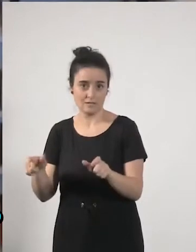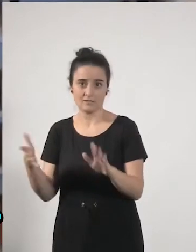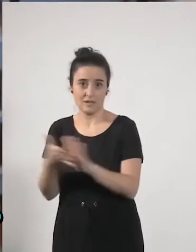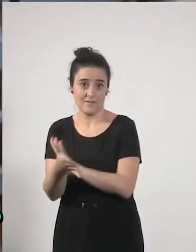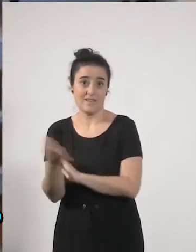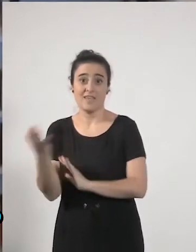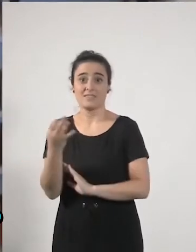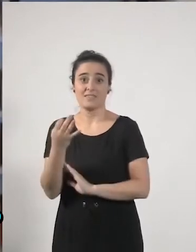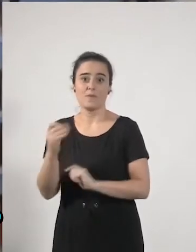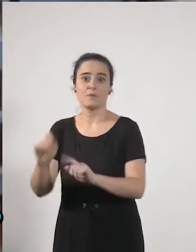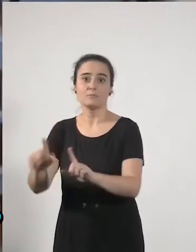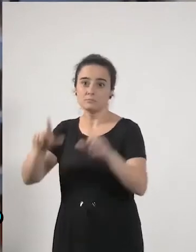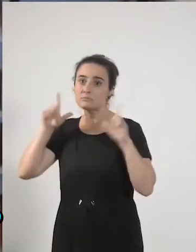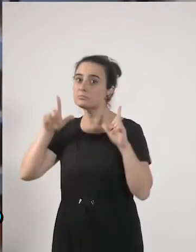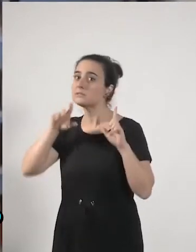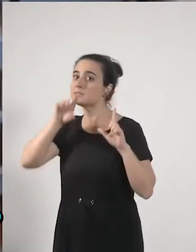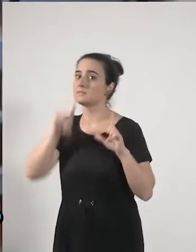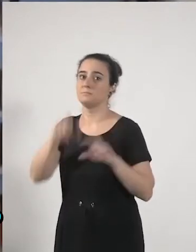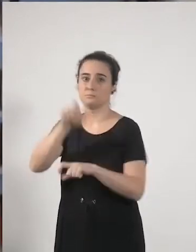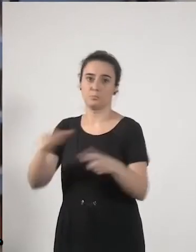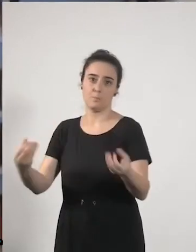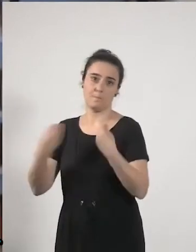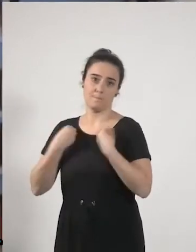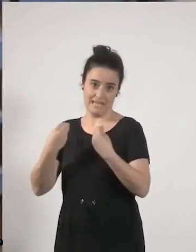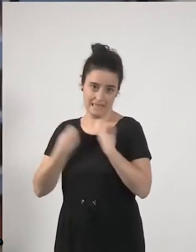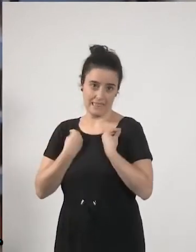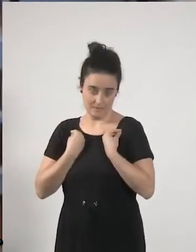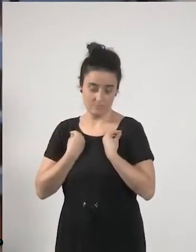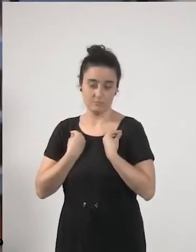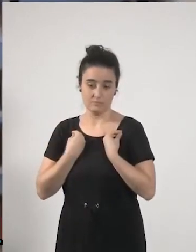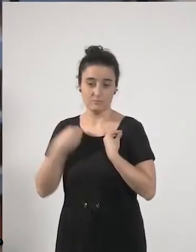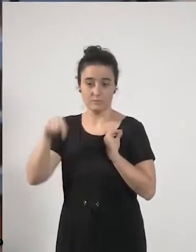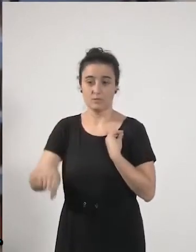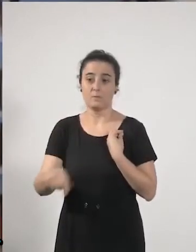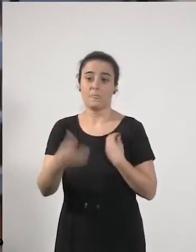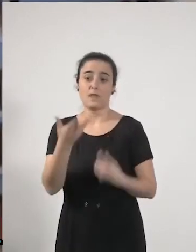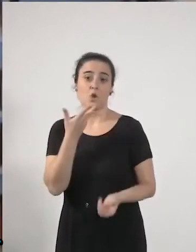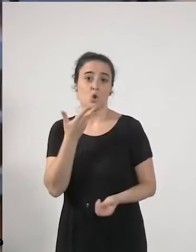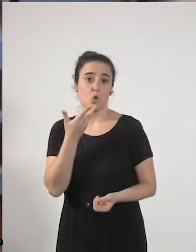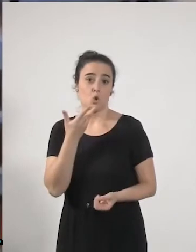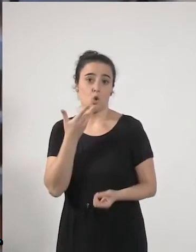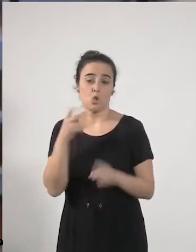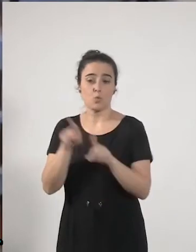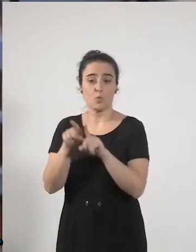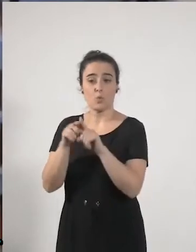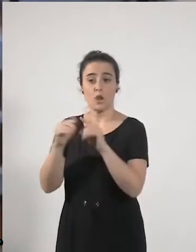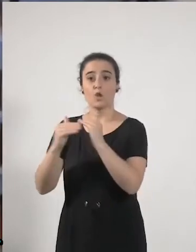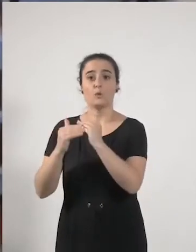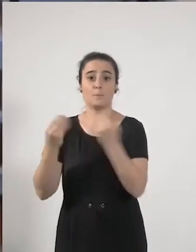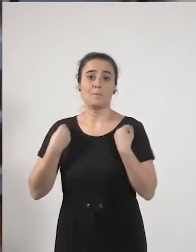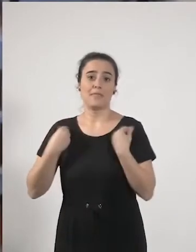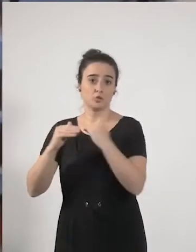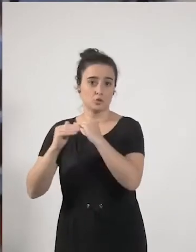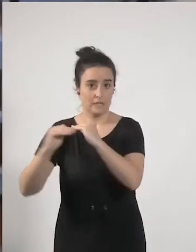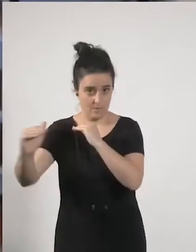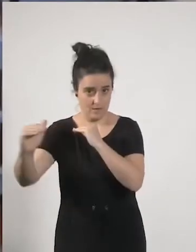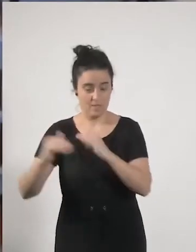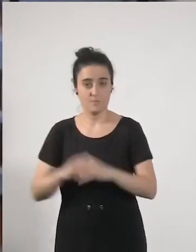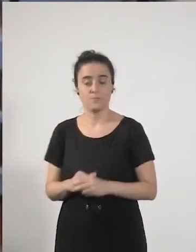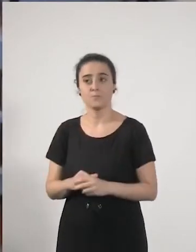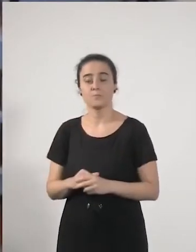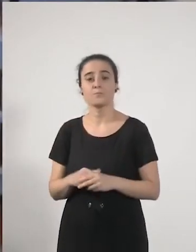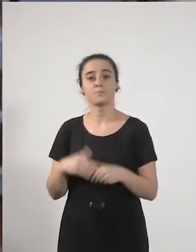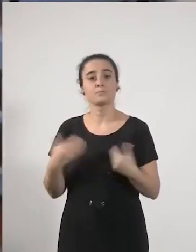centro la vida de las personas, es lo que se conoce como la sostenibilidad de la vida, ¿no? Y, entonces,